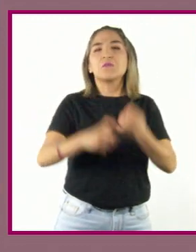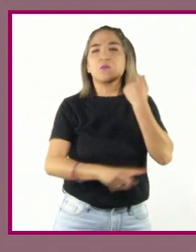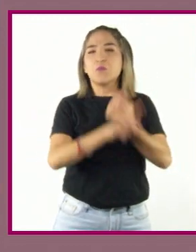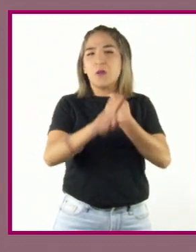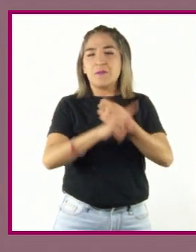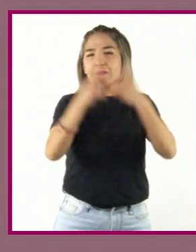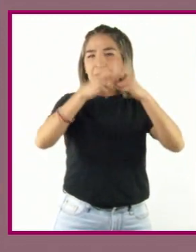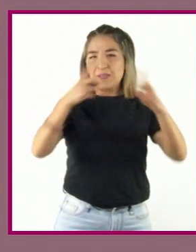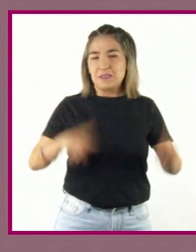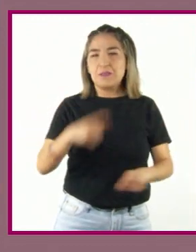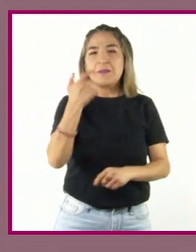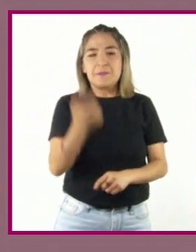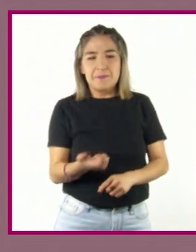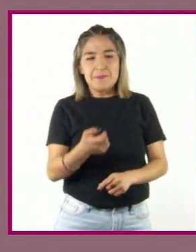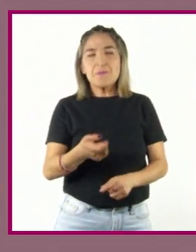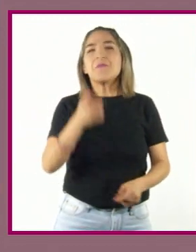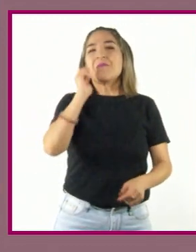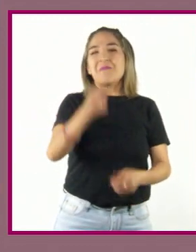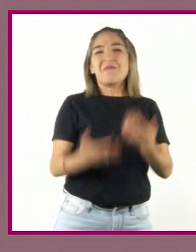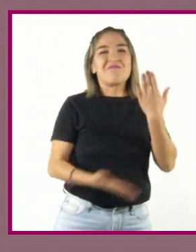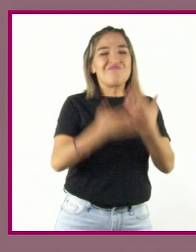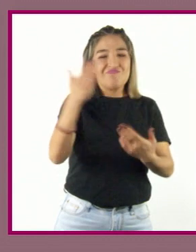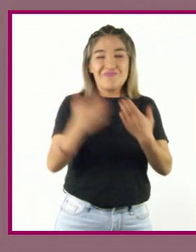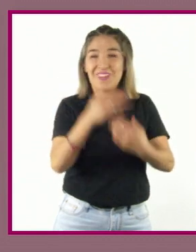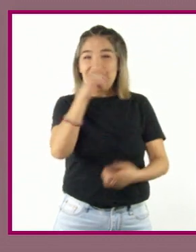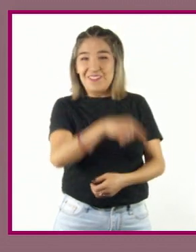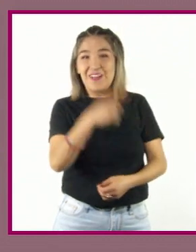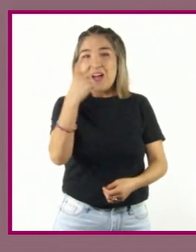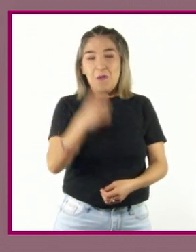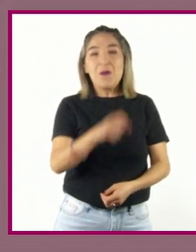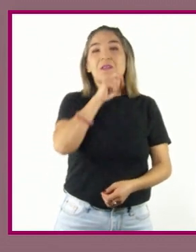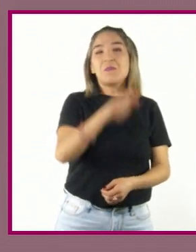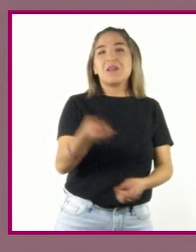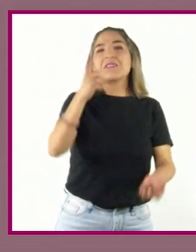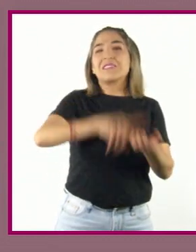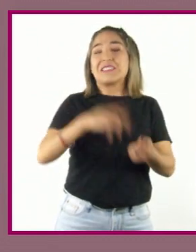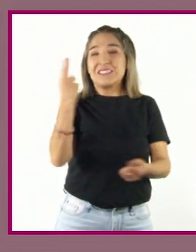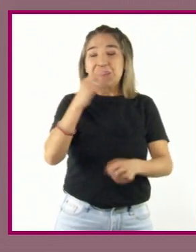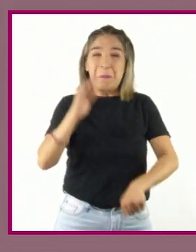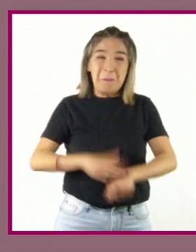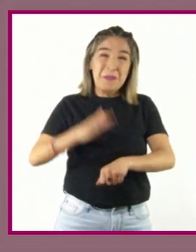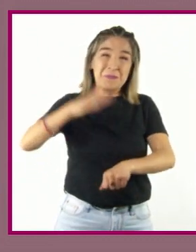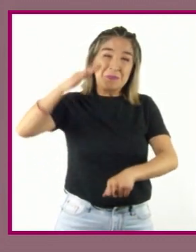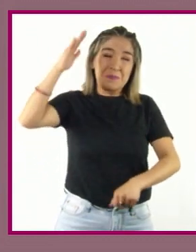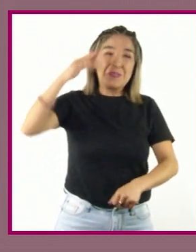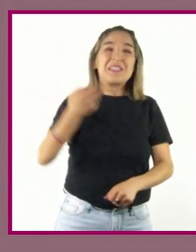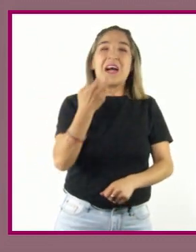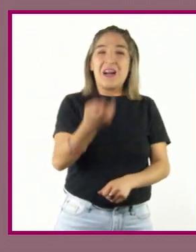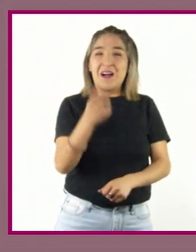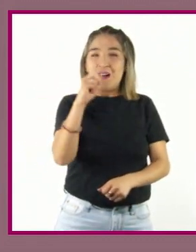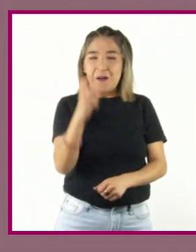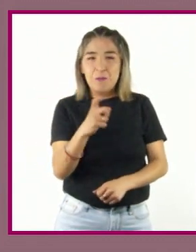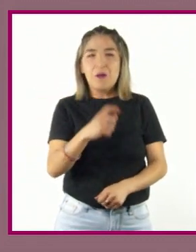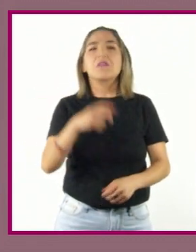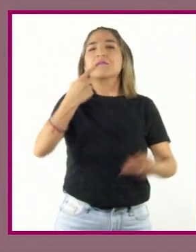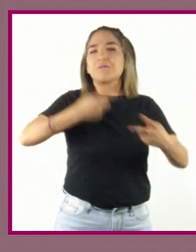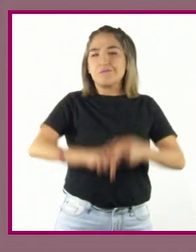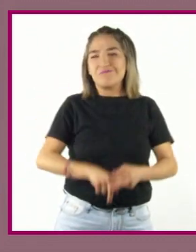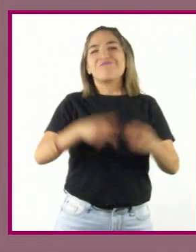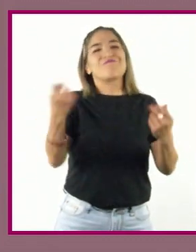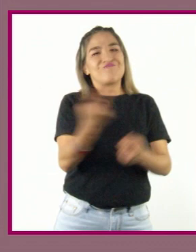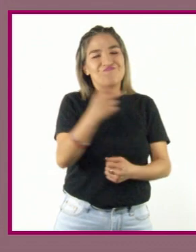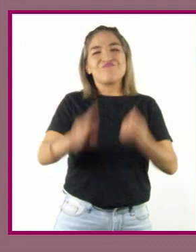económicas. Como la escasez de este recurso y la demanda del mismo son cada vez mayores, se ha iniciado un